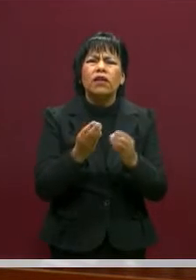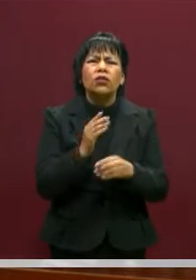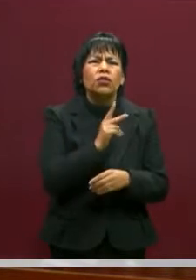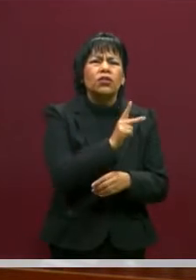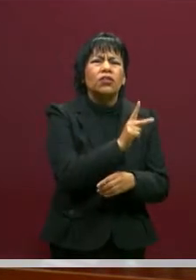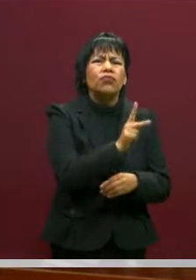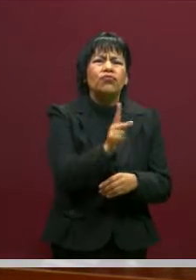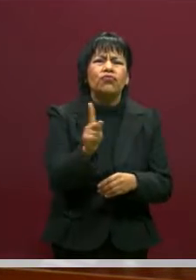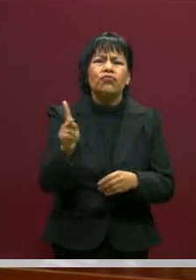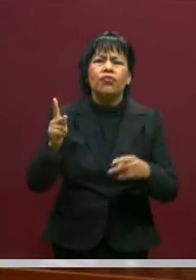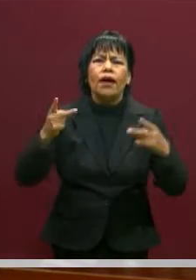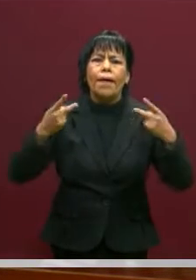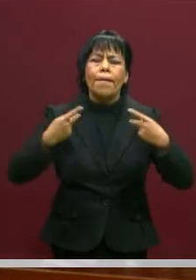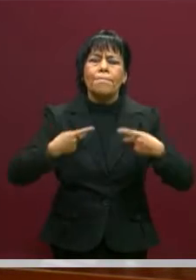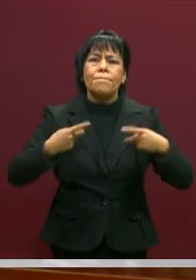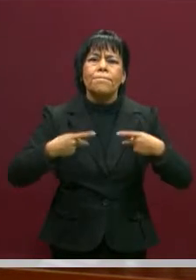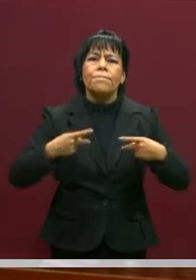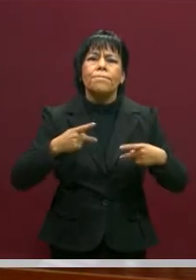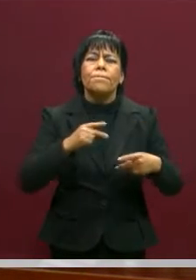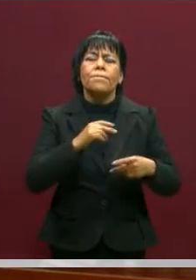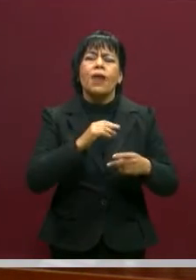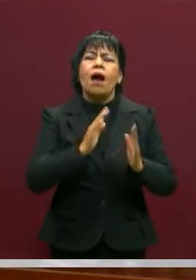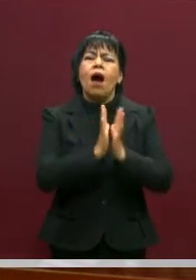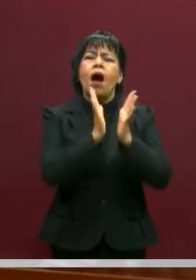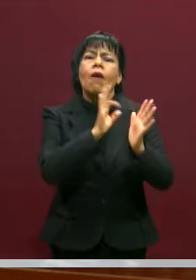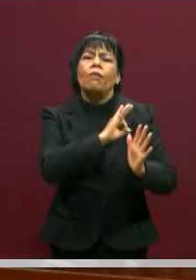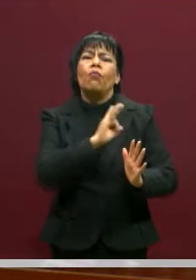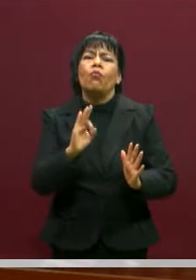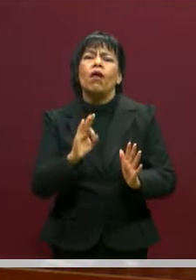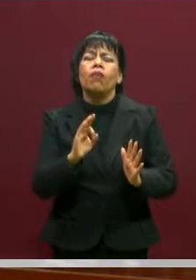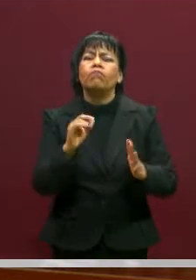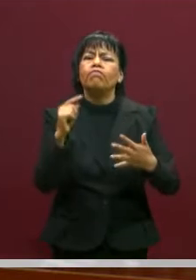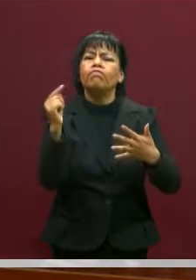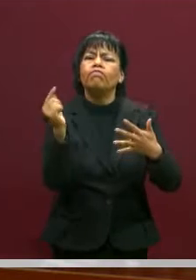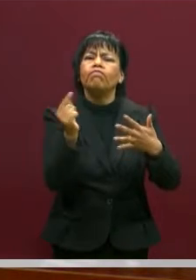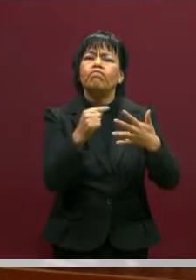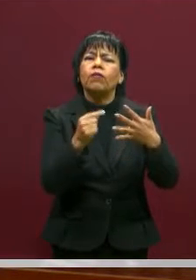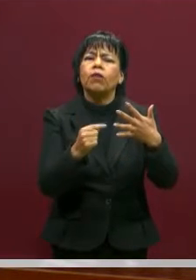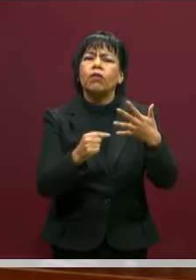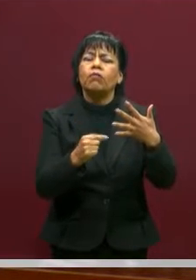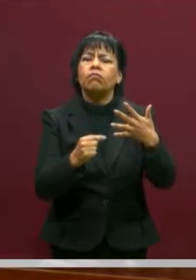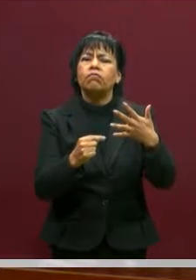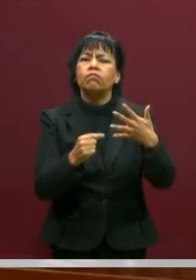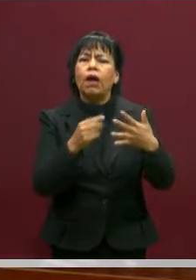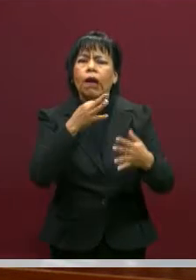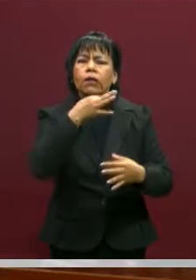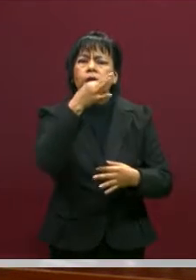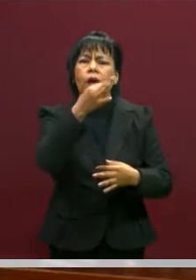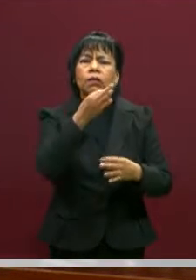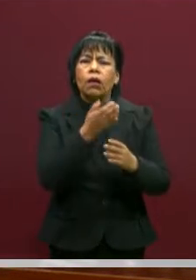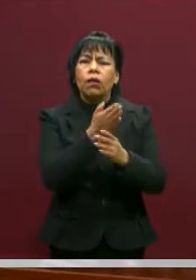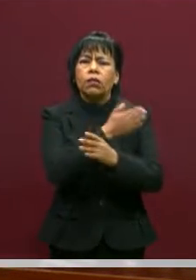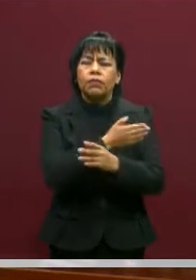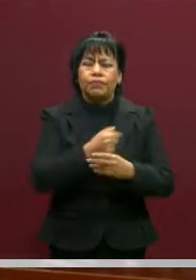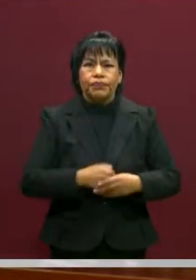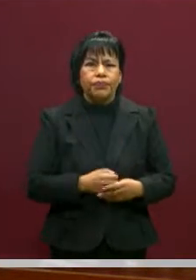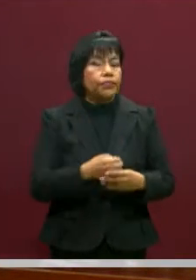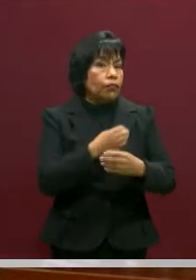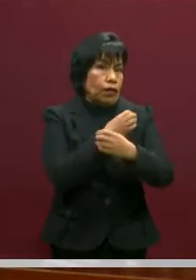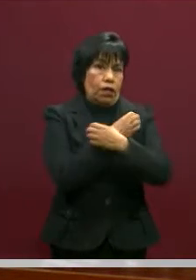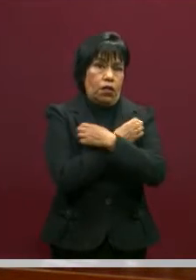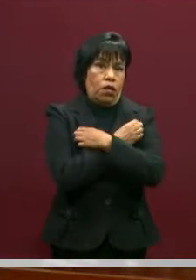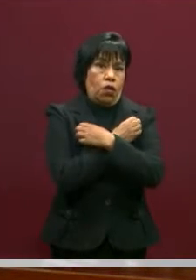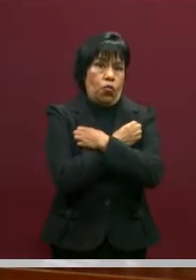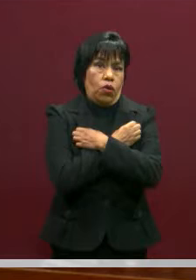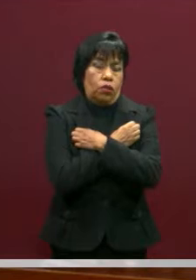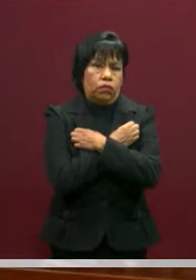y cuando digo todos y todas son las personas que mencioné. Entonces, quiero comentar que educativamente